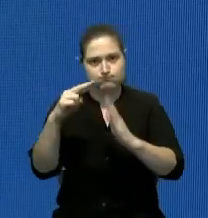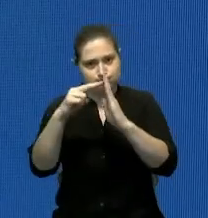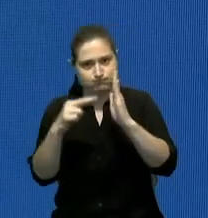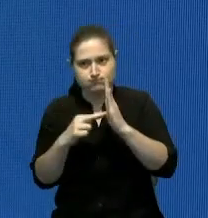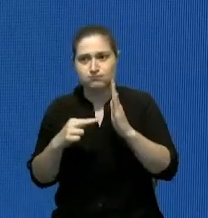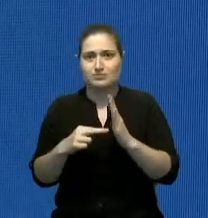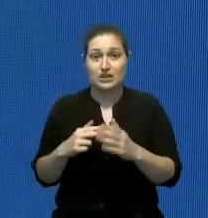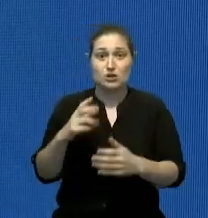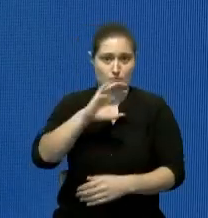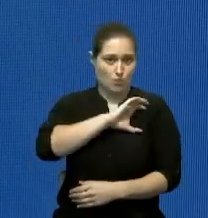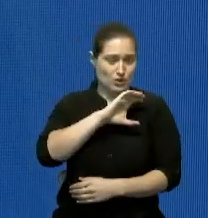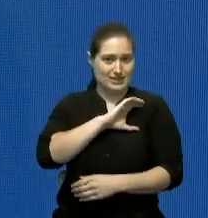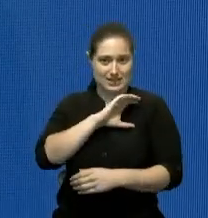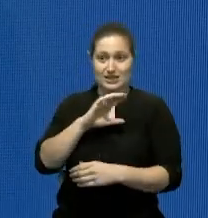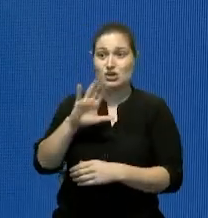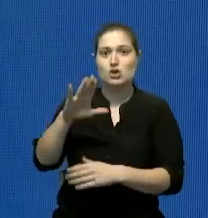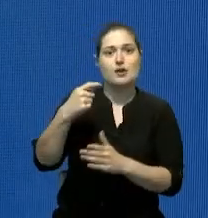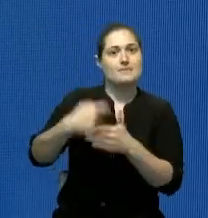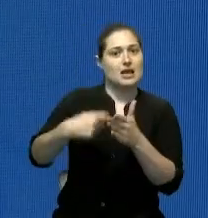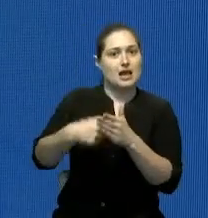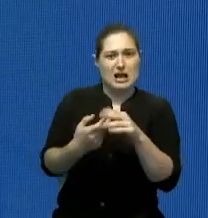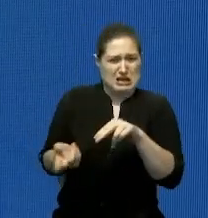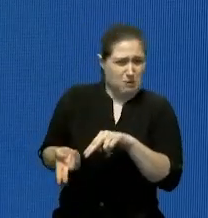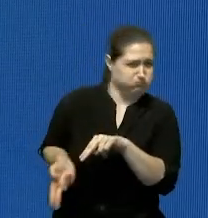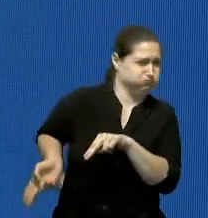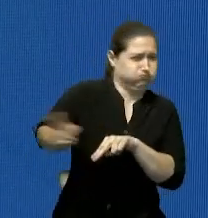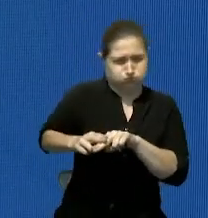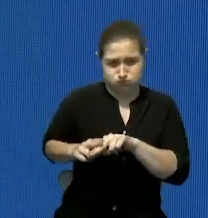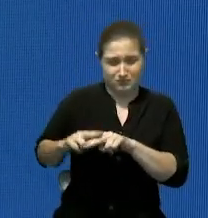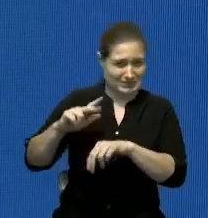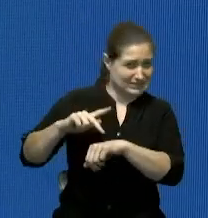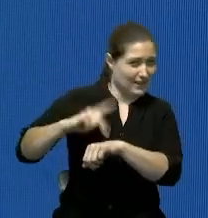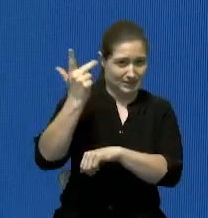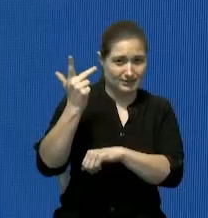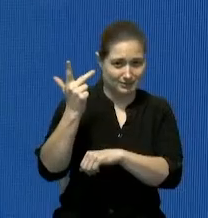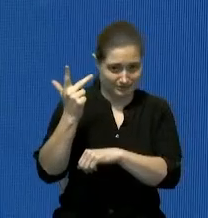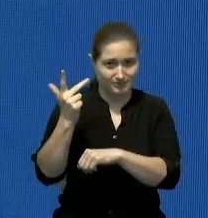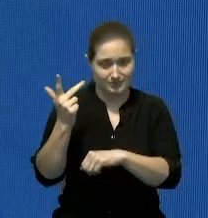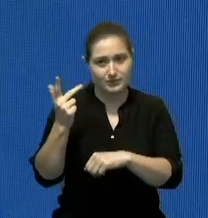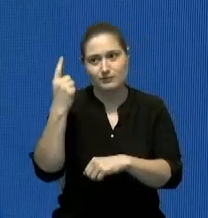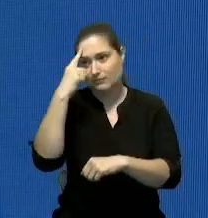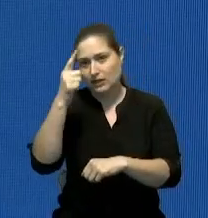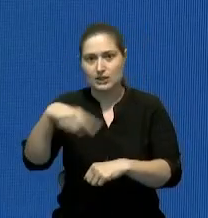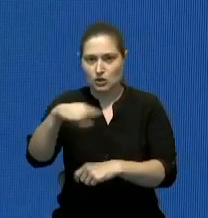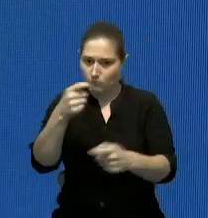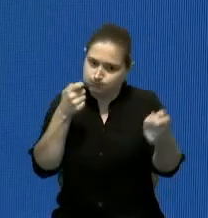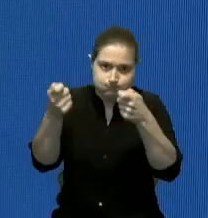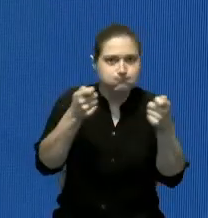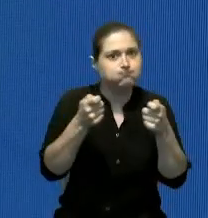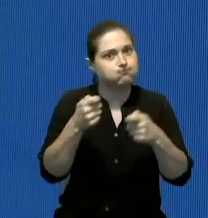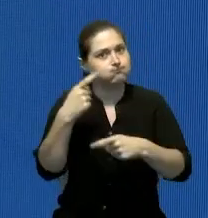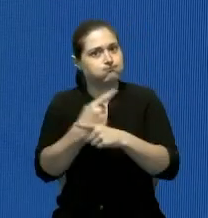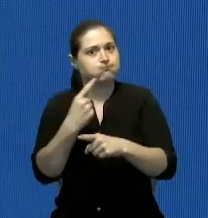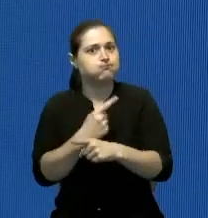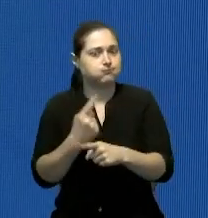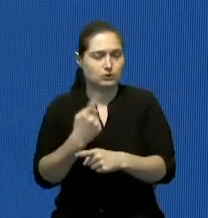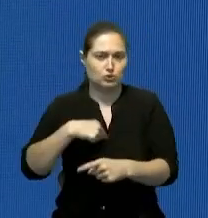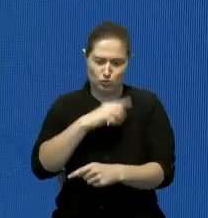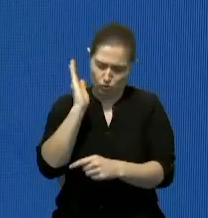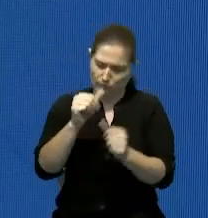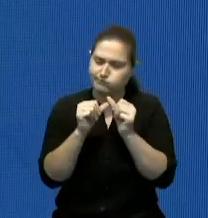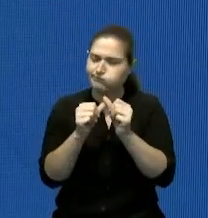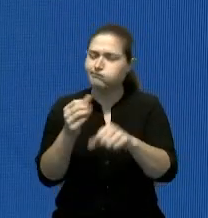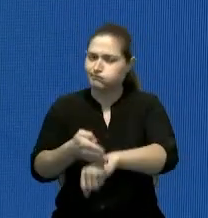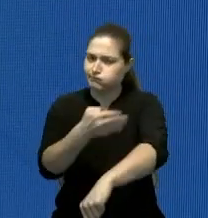sueldo de la policía de darle mucho más tecnificación y lo vamos a seguir haciendo y vamos a seguir mejorando